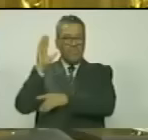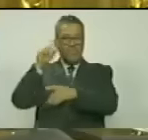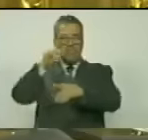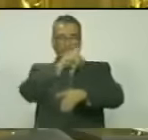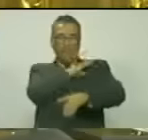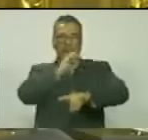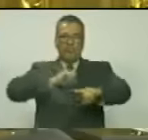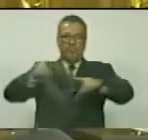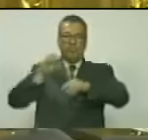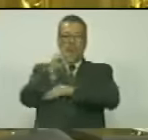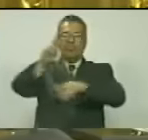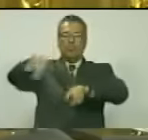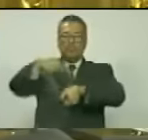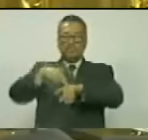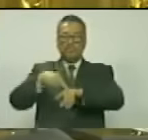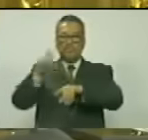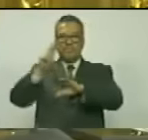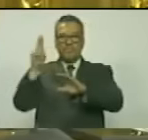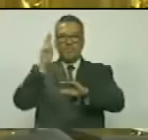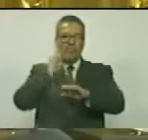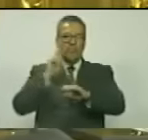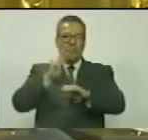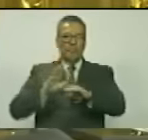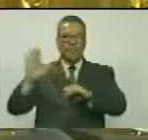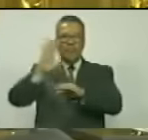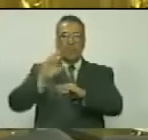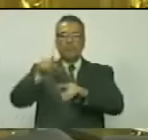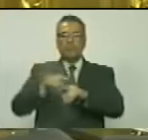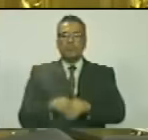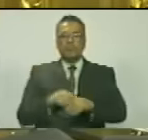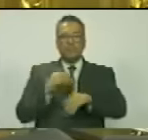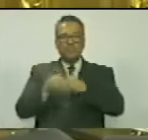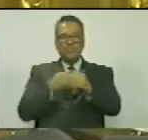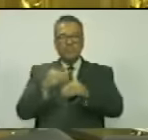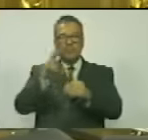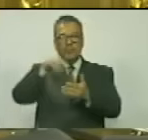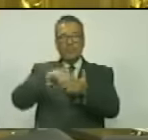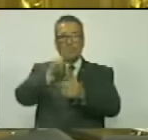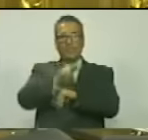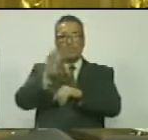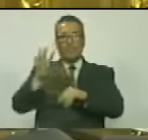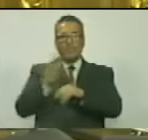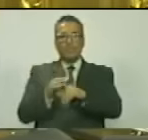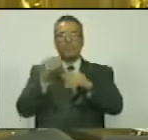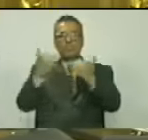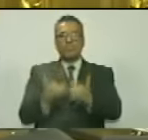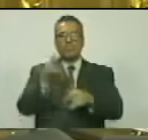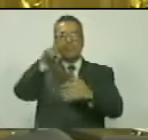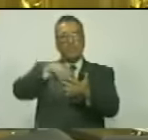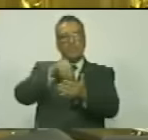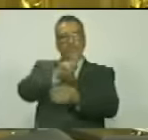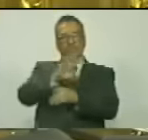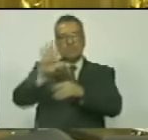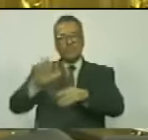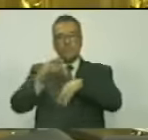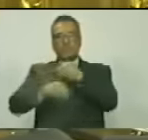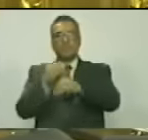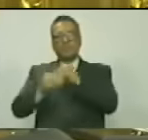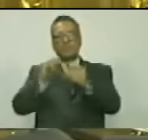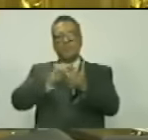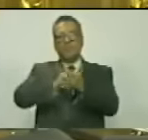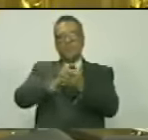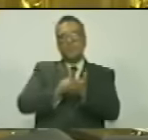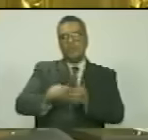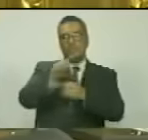la Junta Directiva de la Asamblea Nacional de la República Bolivariana de Venezuela para el periodo 2024 al 2025, de conformidad con lo